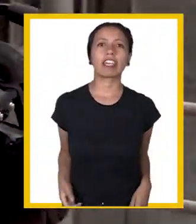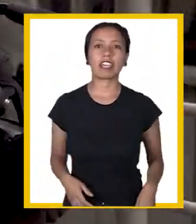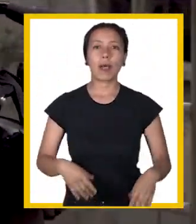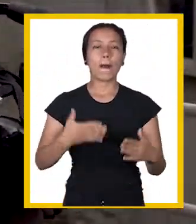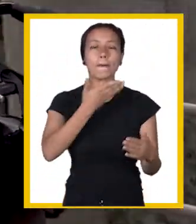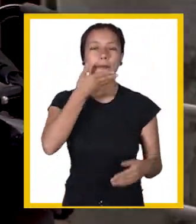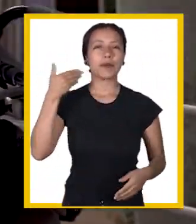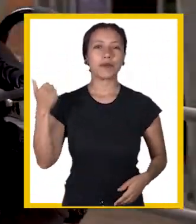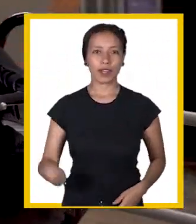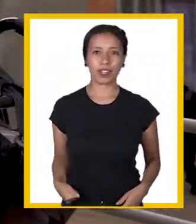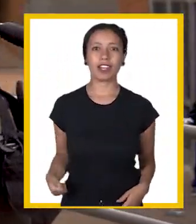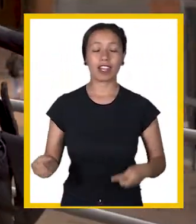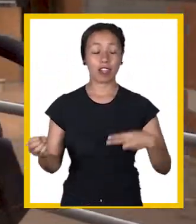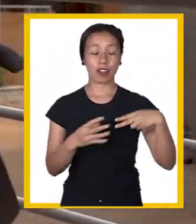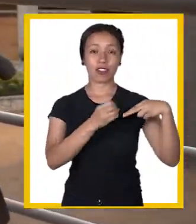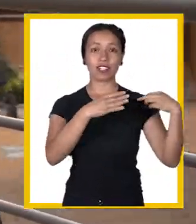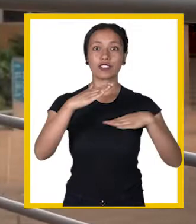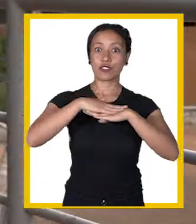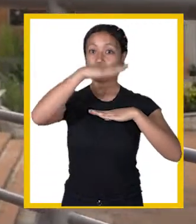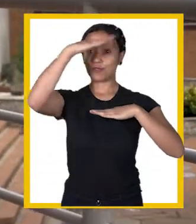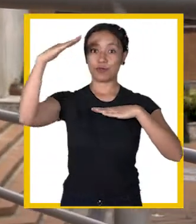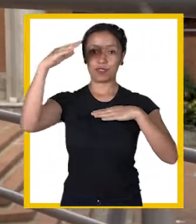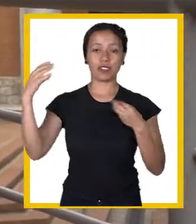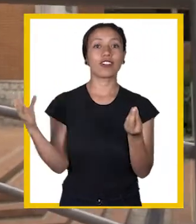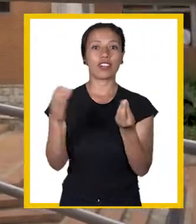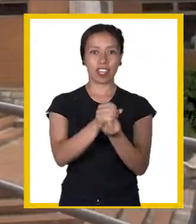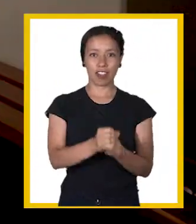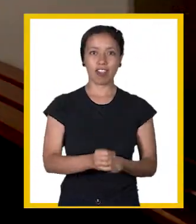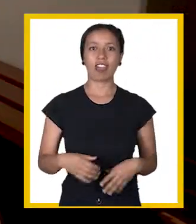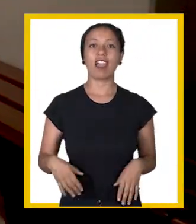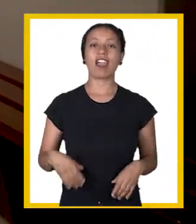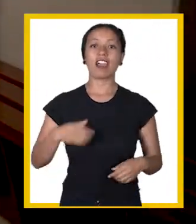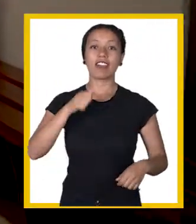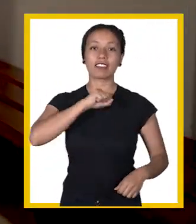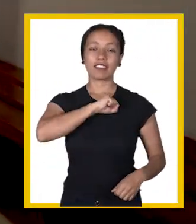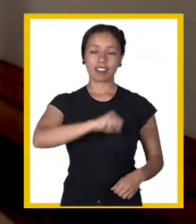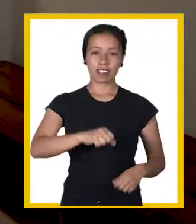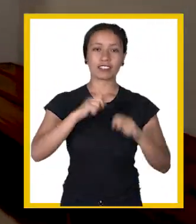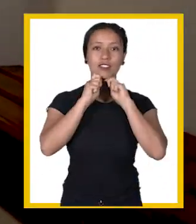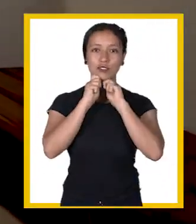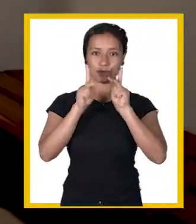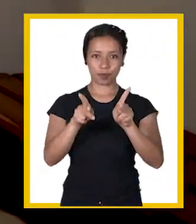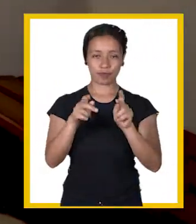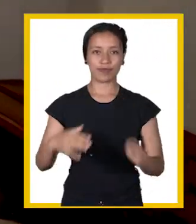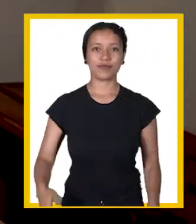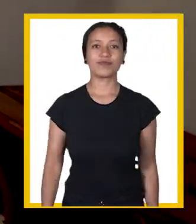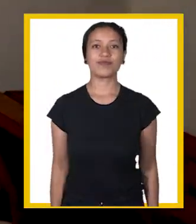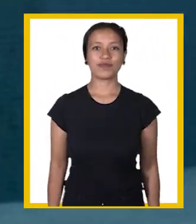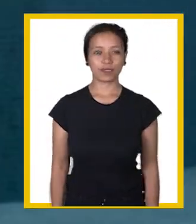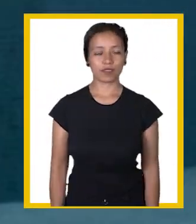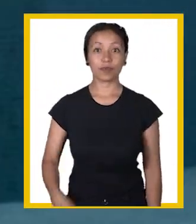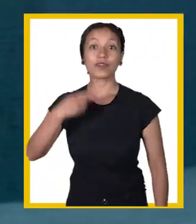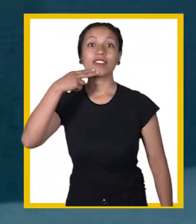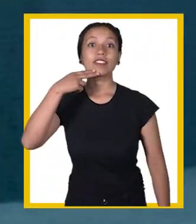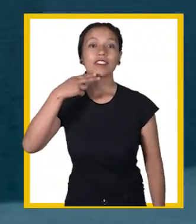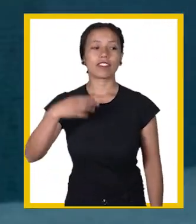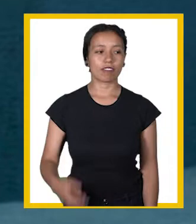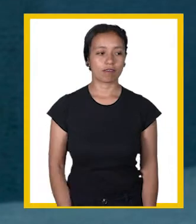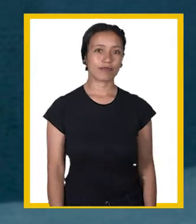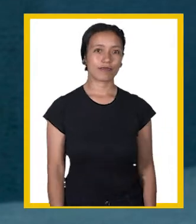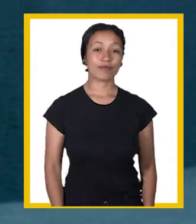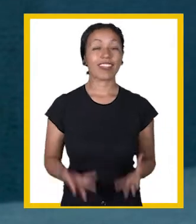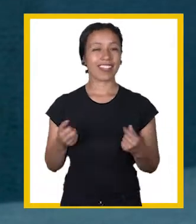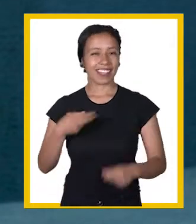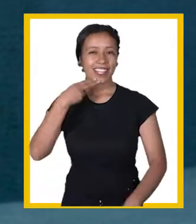estrategias en pro de la educación superior inclusiva desde un enfoque de derechos humanos. Quiero contarte